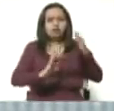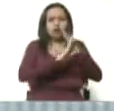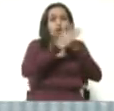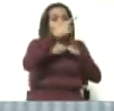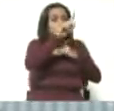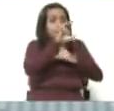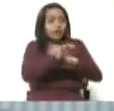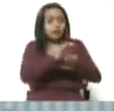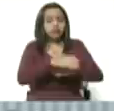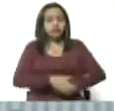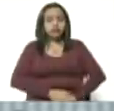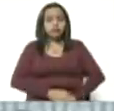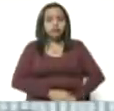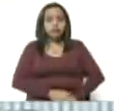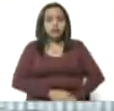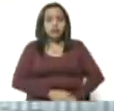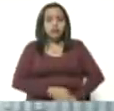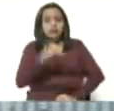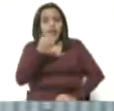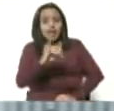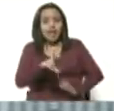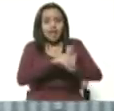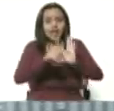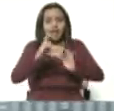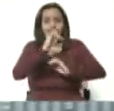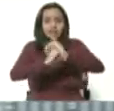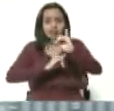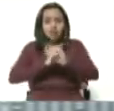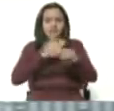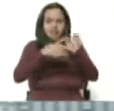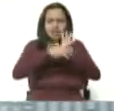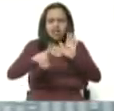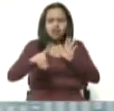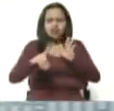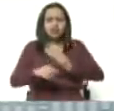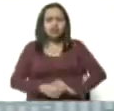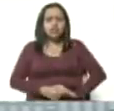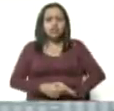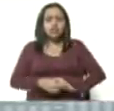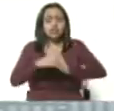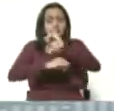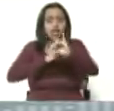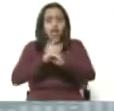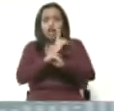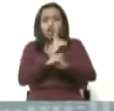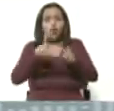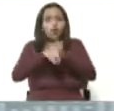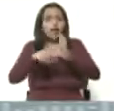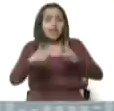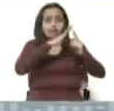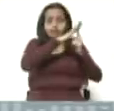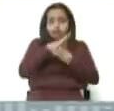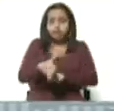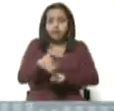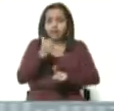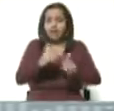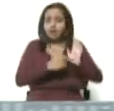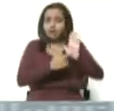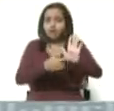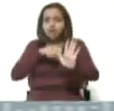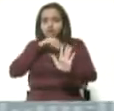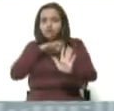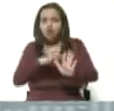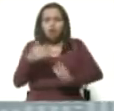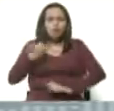imponga el imperio de la ley internacional, del derecho internacional, y no la ley del imperio. Que pase a la historia cualquier